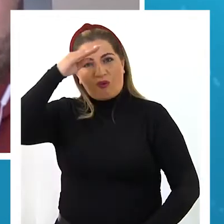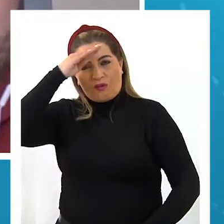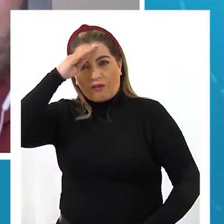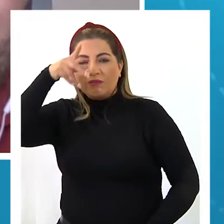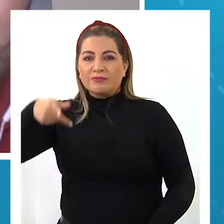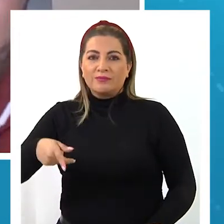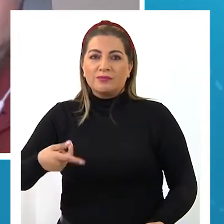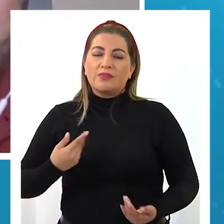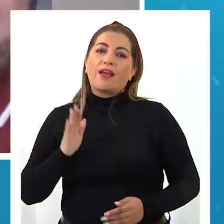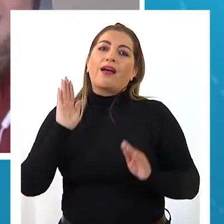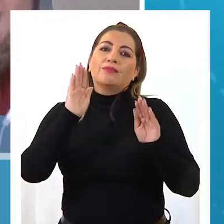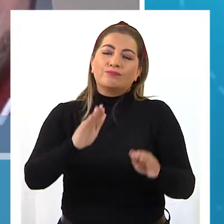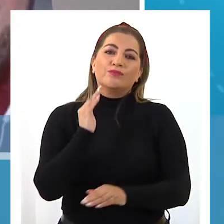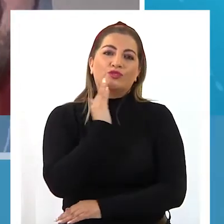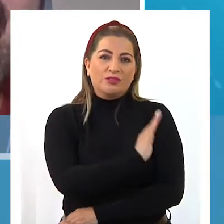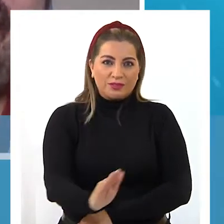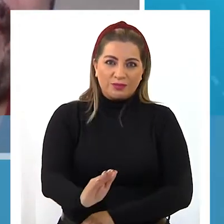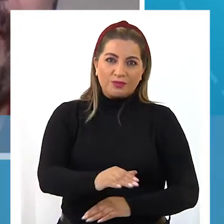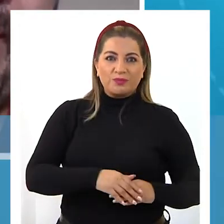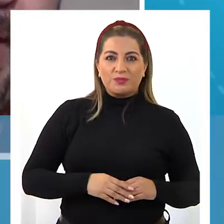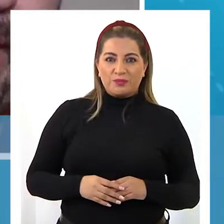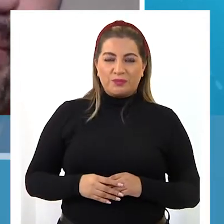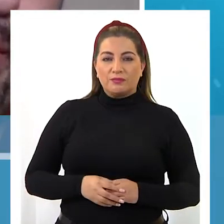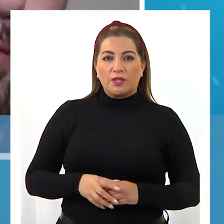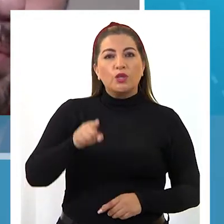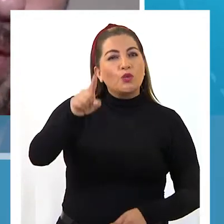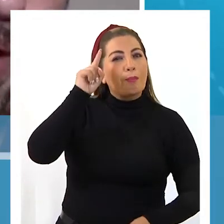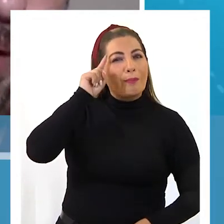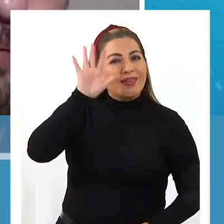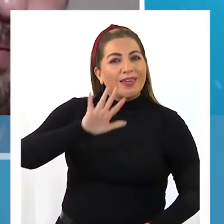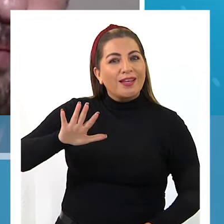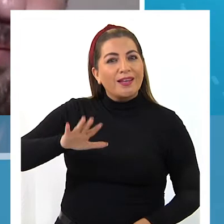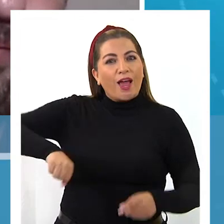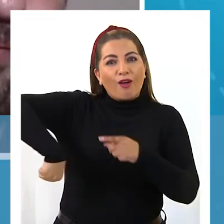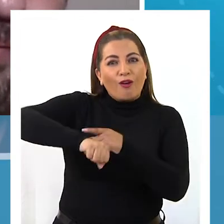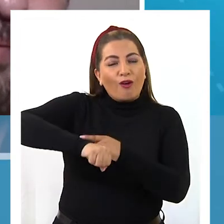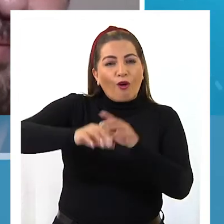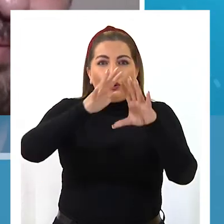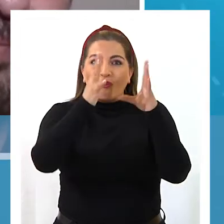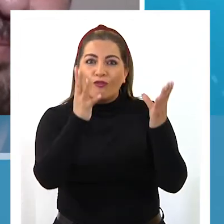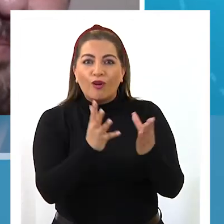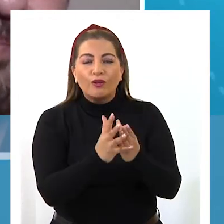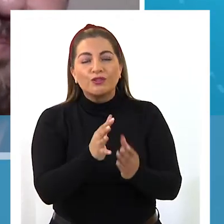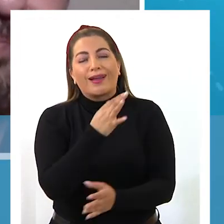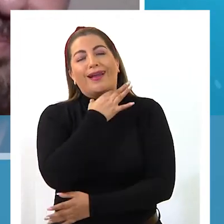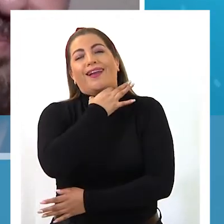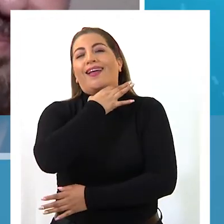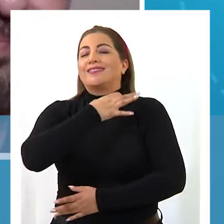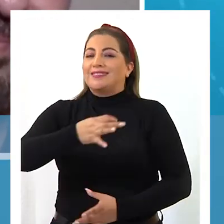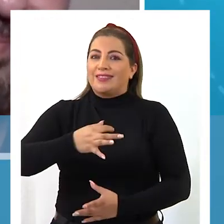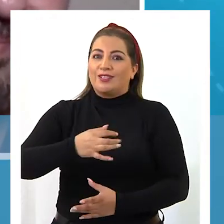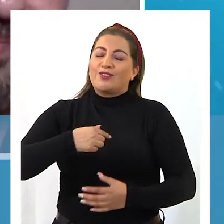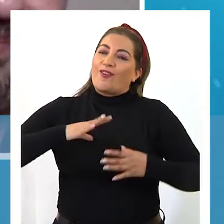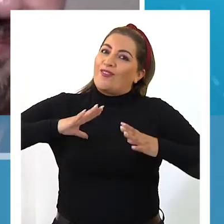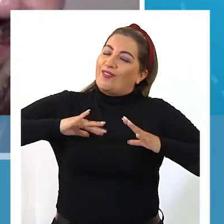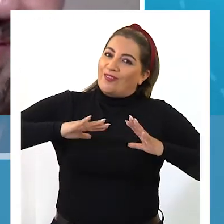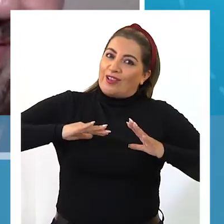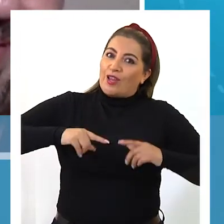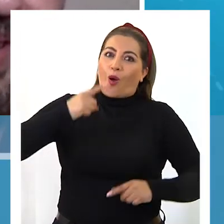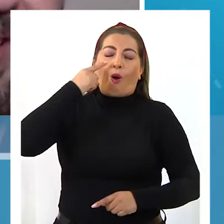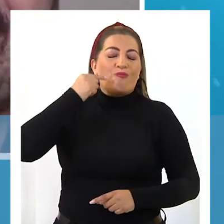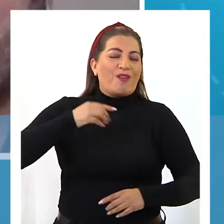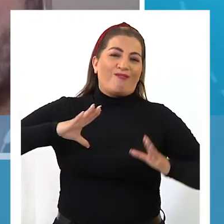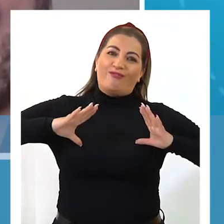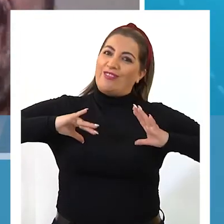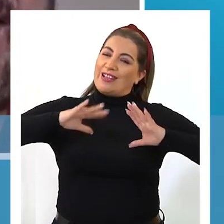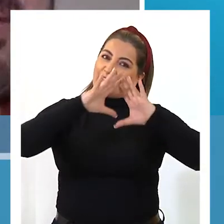cuento y aportar por los niños también. ¿Te imaginas a tu hijo en un mundial? Encantado yo. Sería el hombre más feliz del mundo